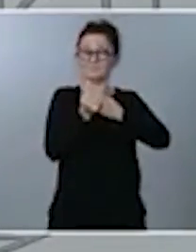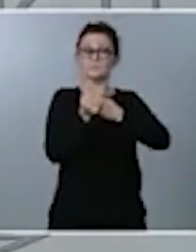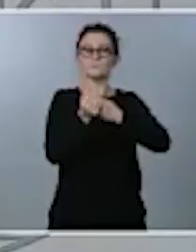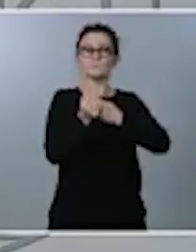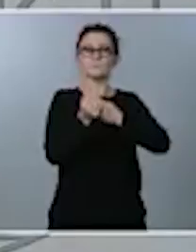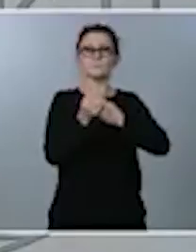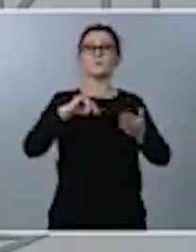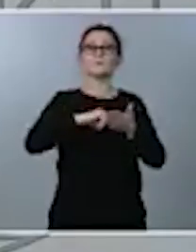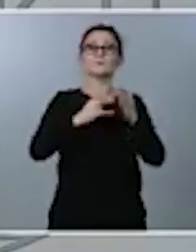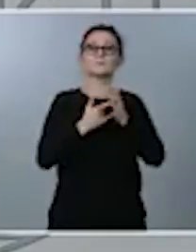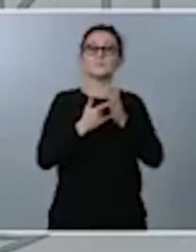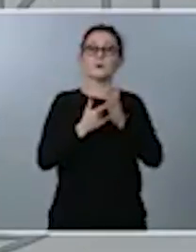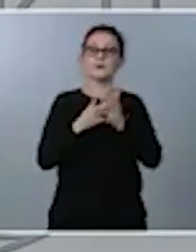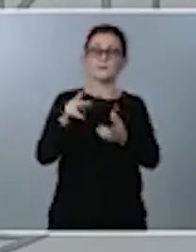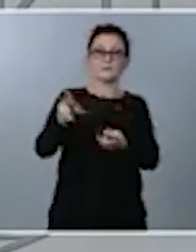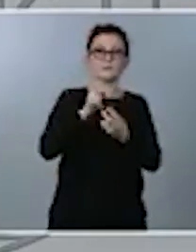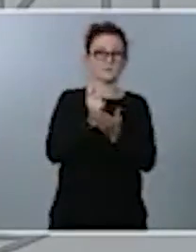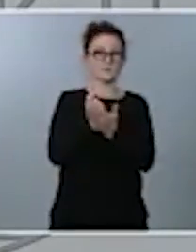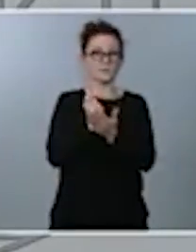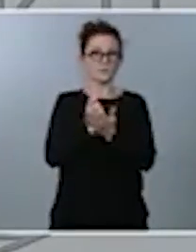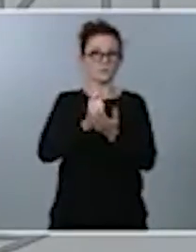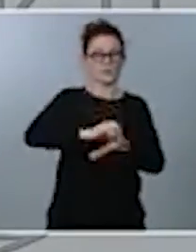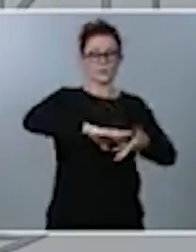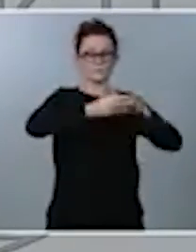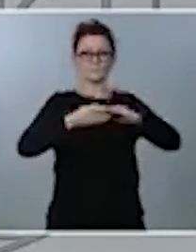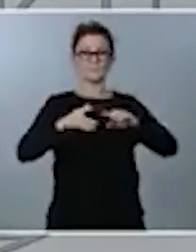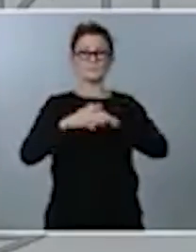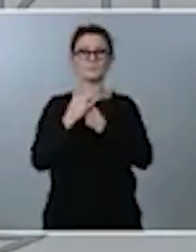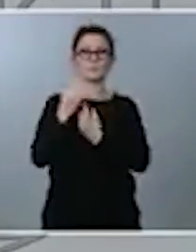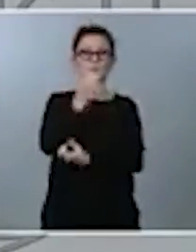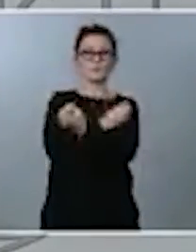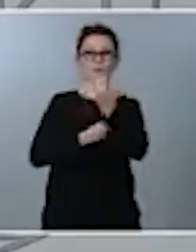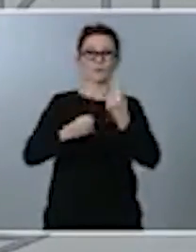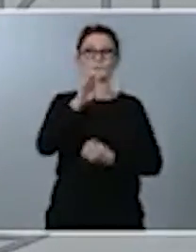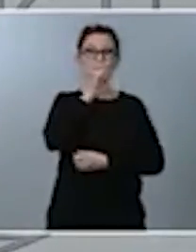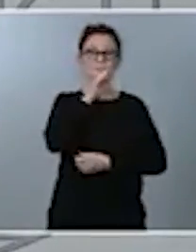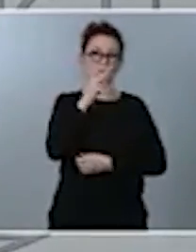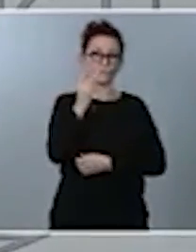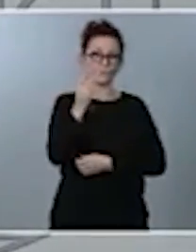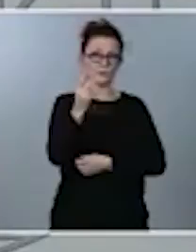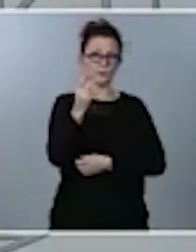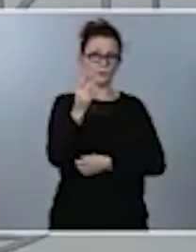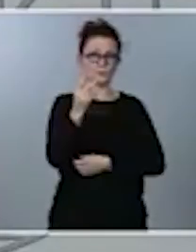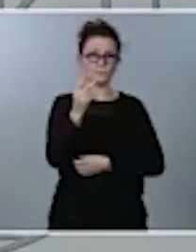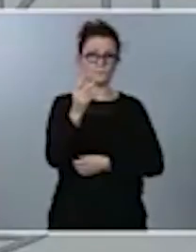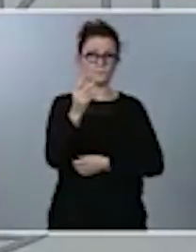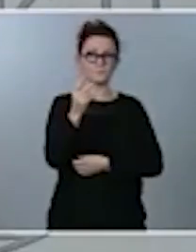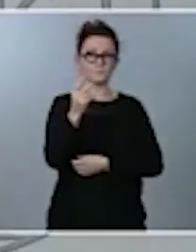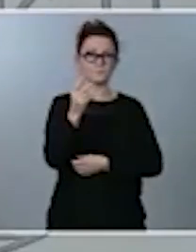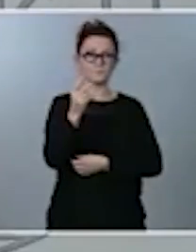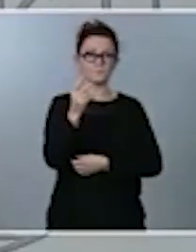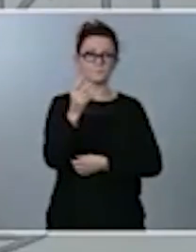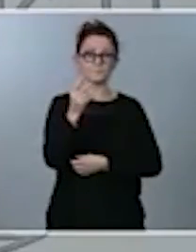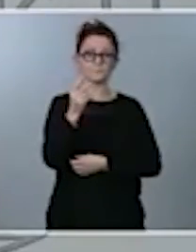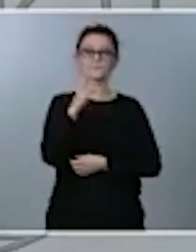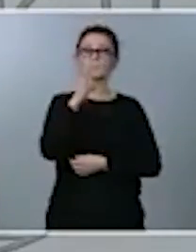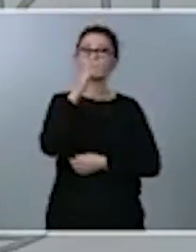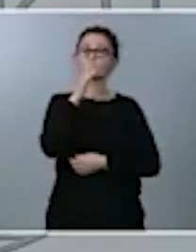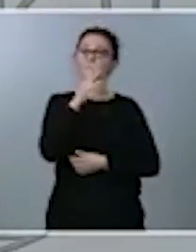tributario a la realidad económica del siglo XXI. Tenemos una tributación